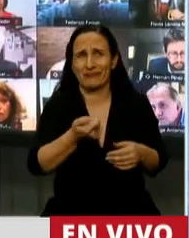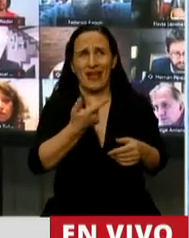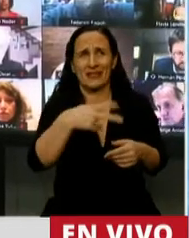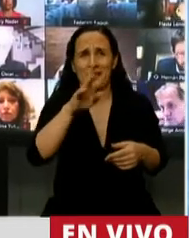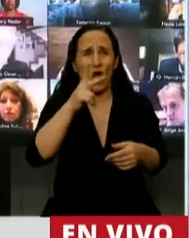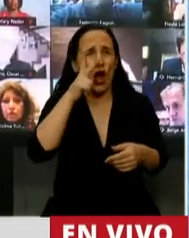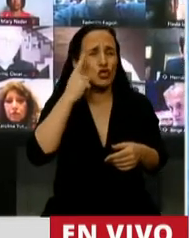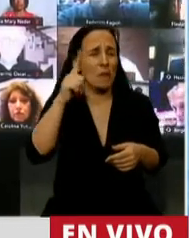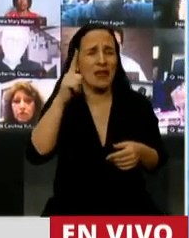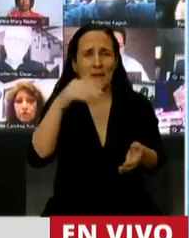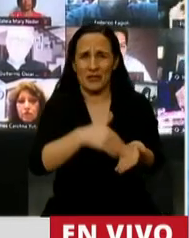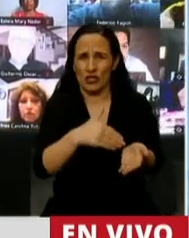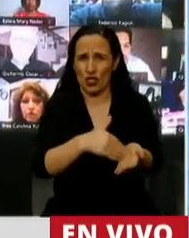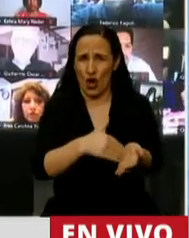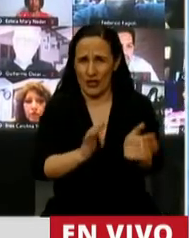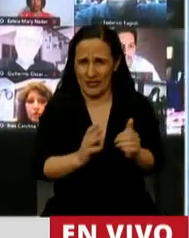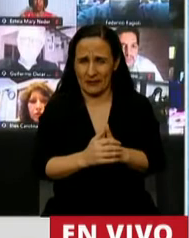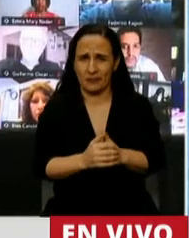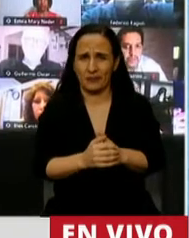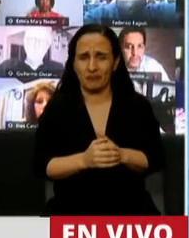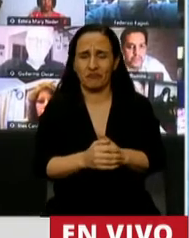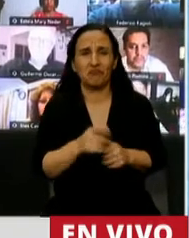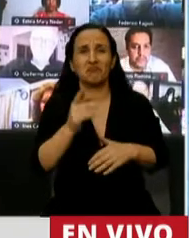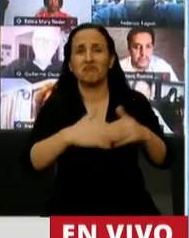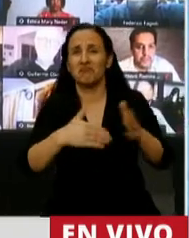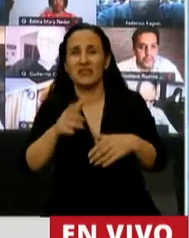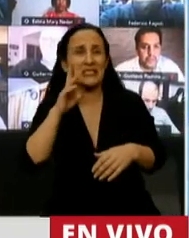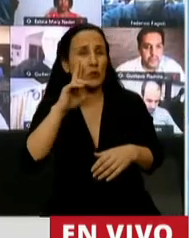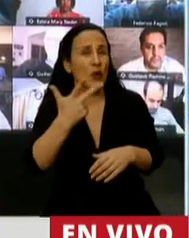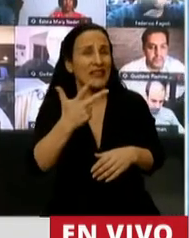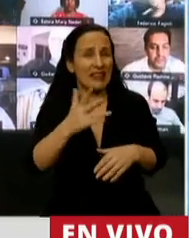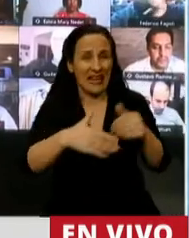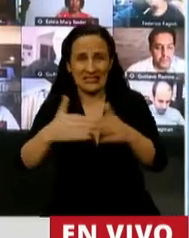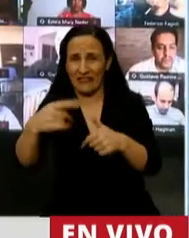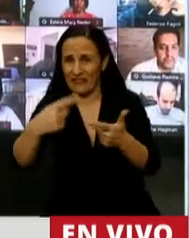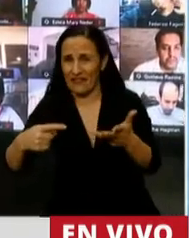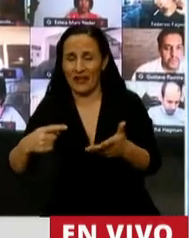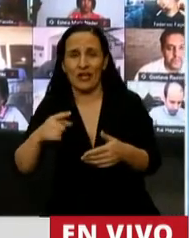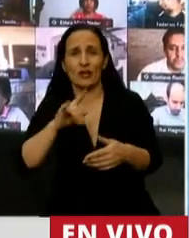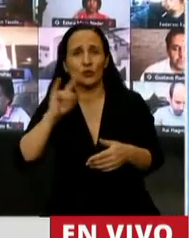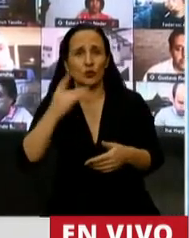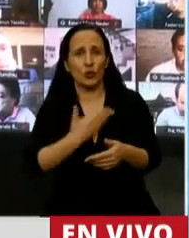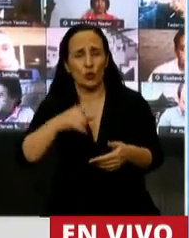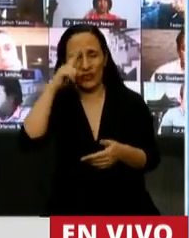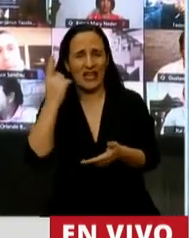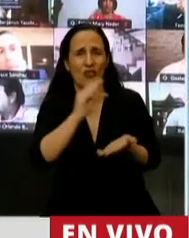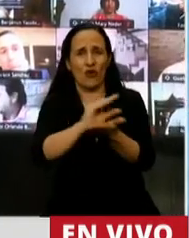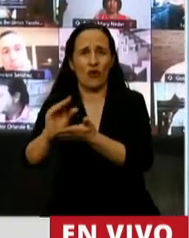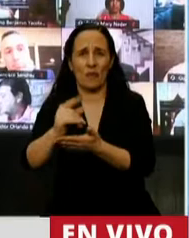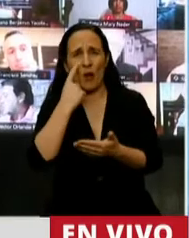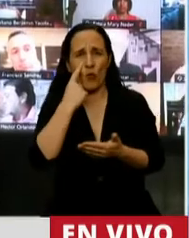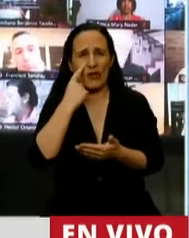8.000 millones, obras para casi 53 obras, señor Presidente, financiadas por el Estado Nacional para distintos